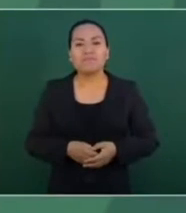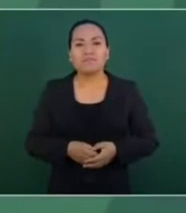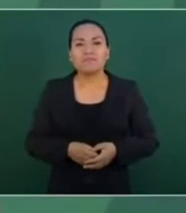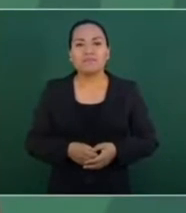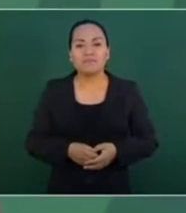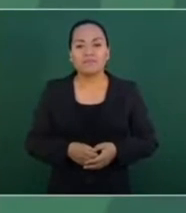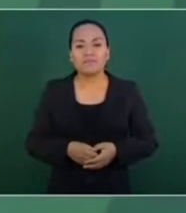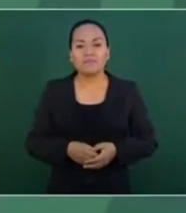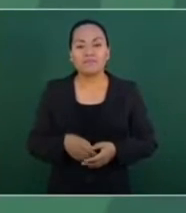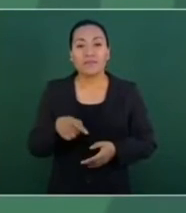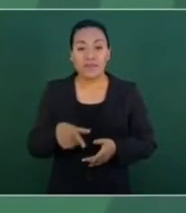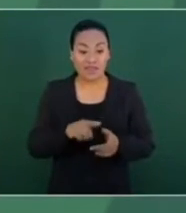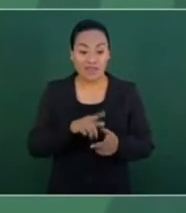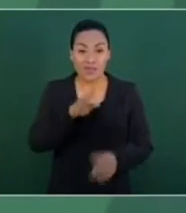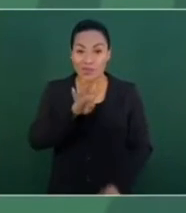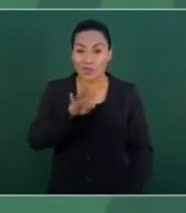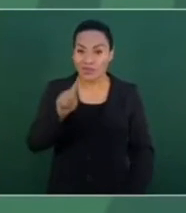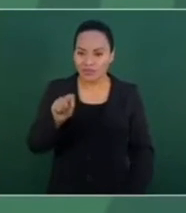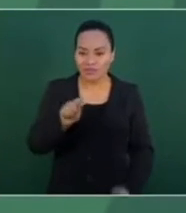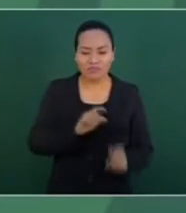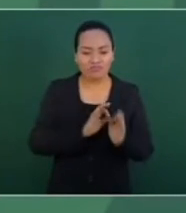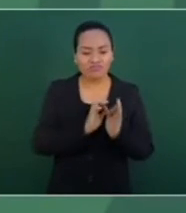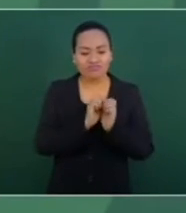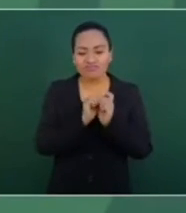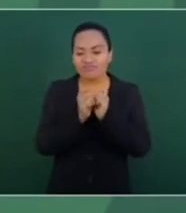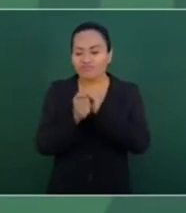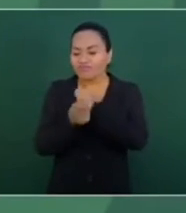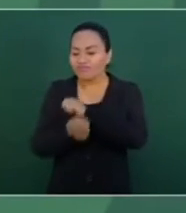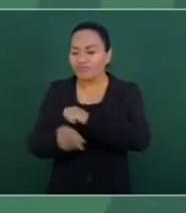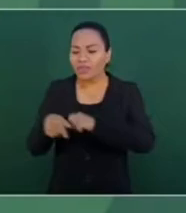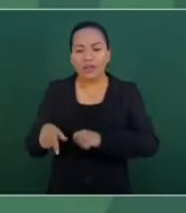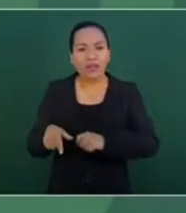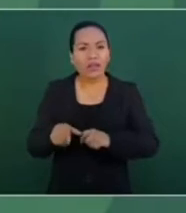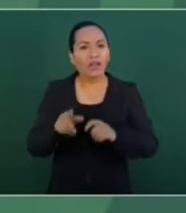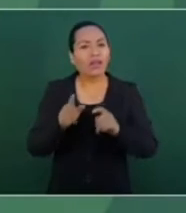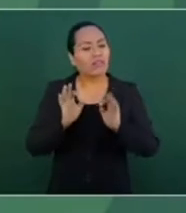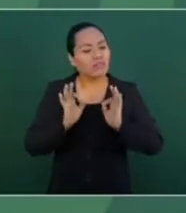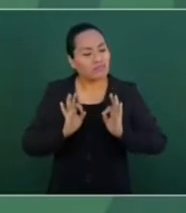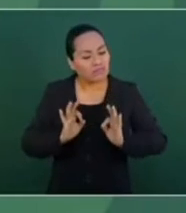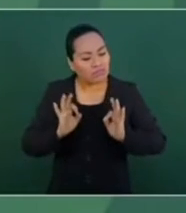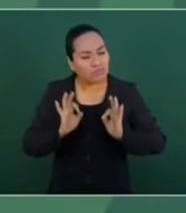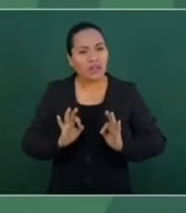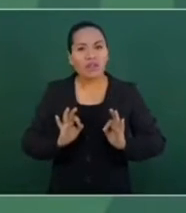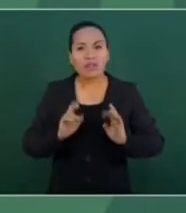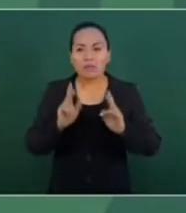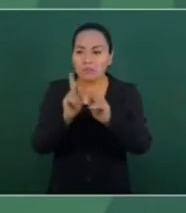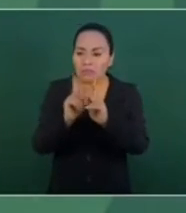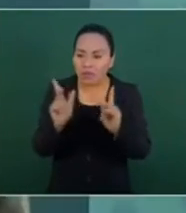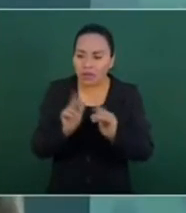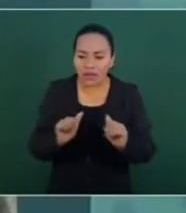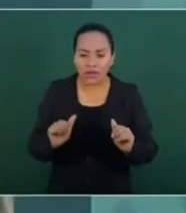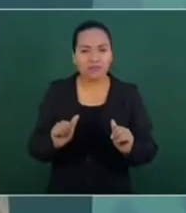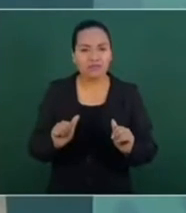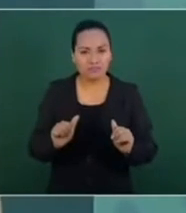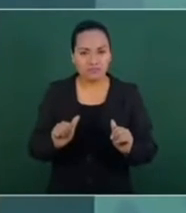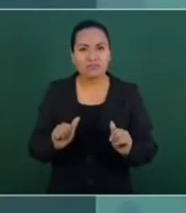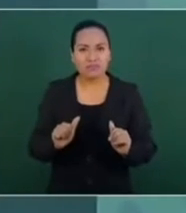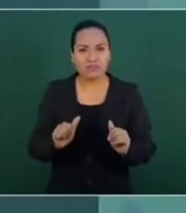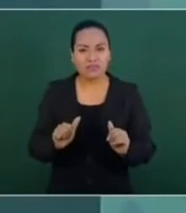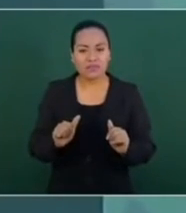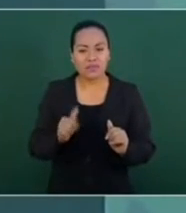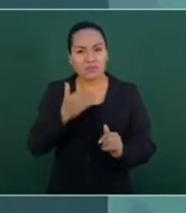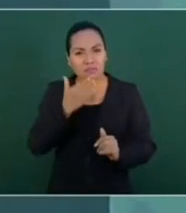Esta iba a ser una transformación pacífica, pero muy profunda, radical,